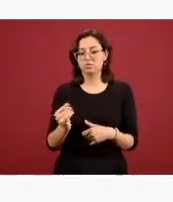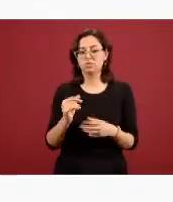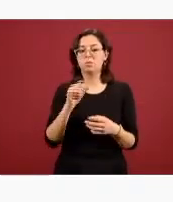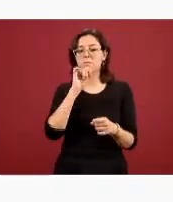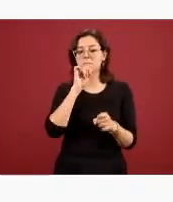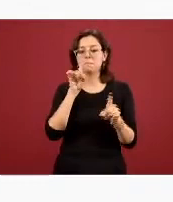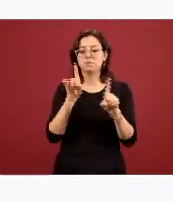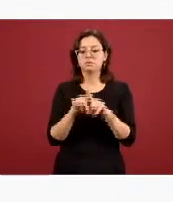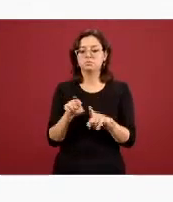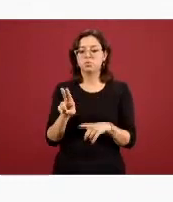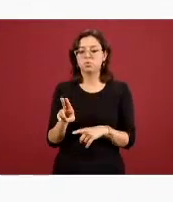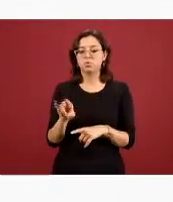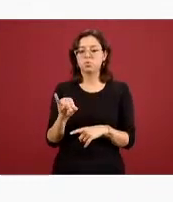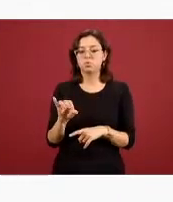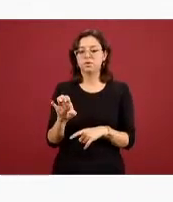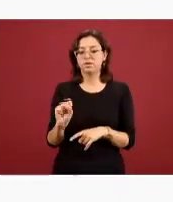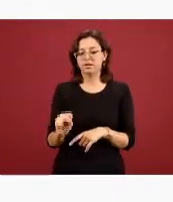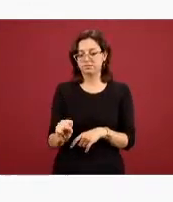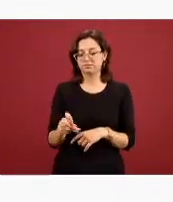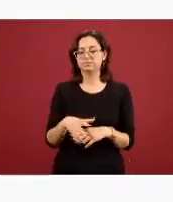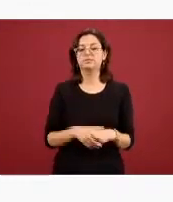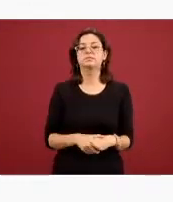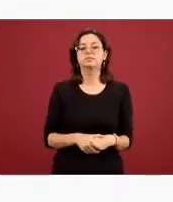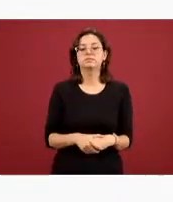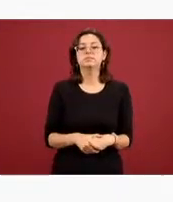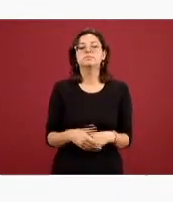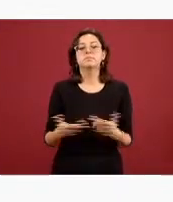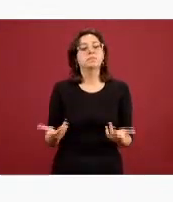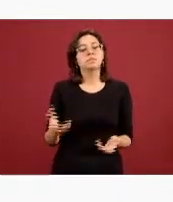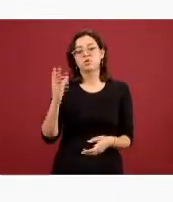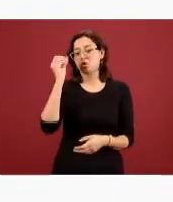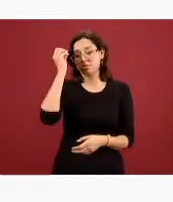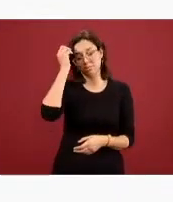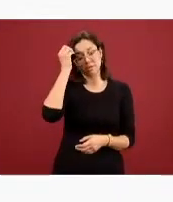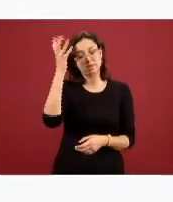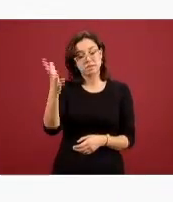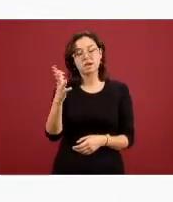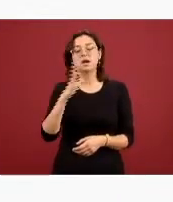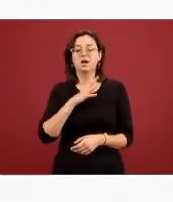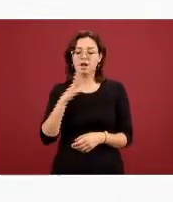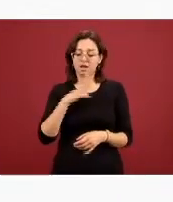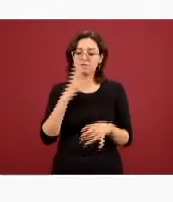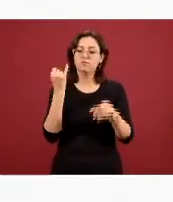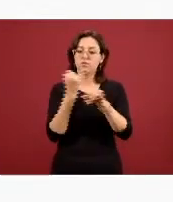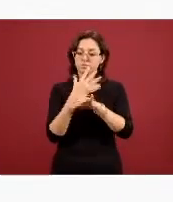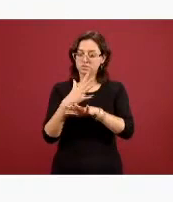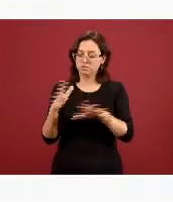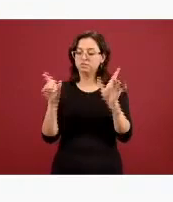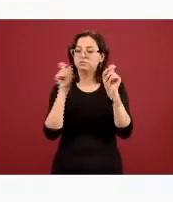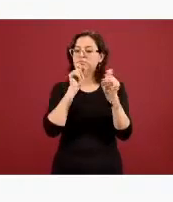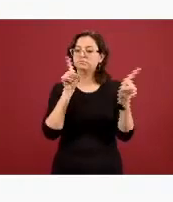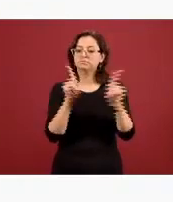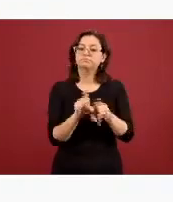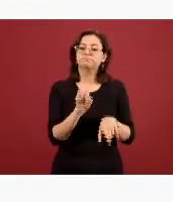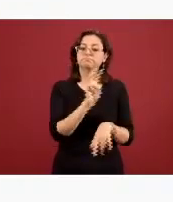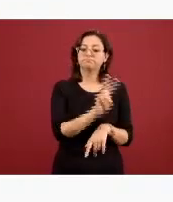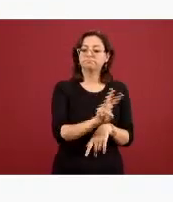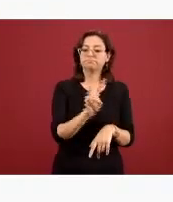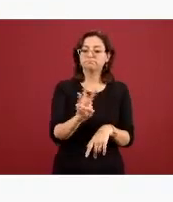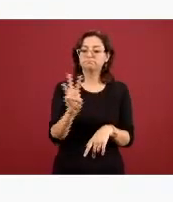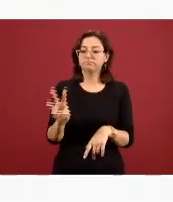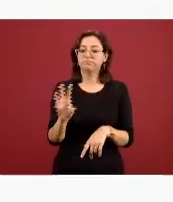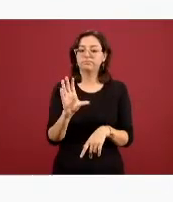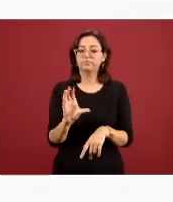no lo olviden pueden encontrar mucha más información en las páginas web en la página de